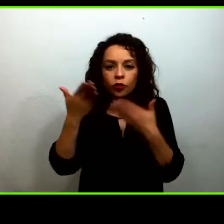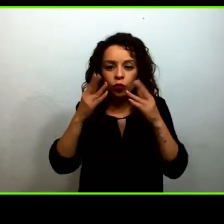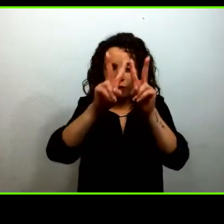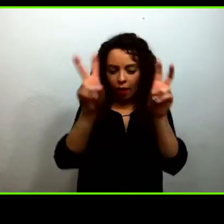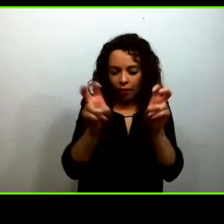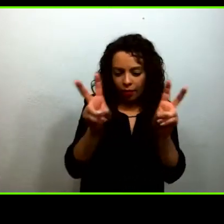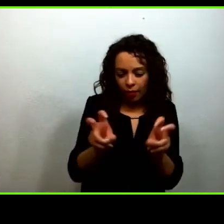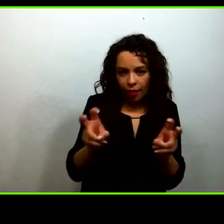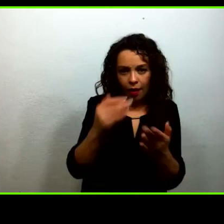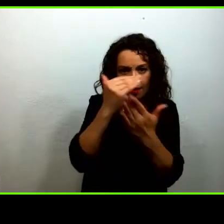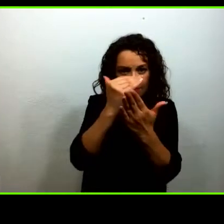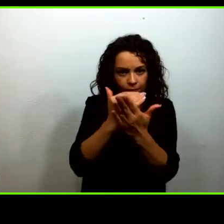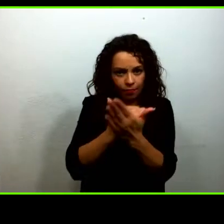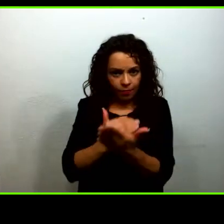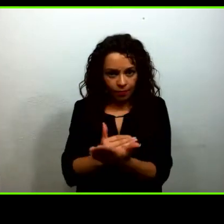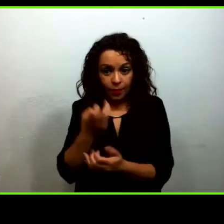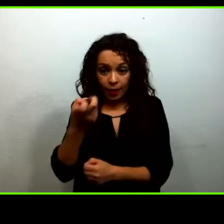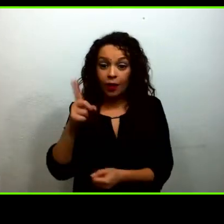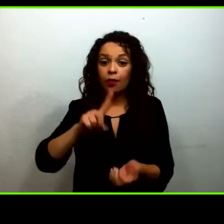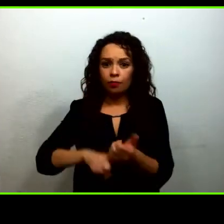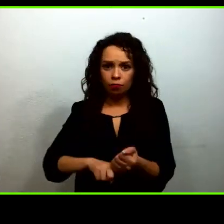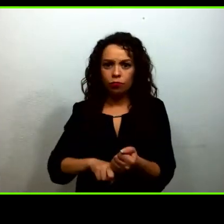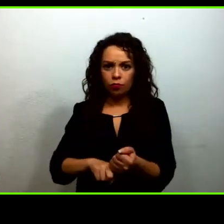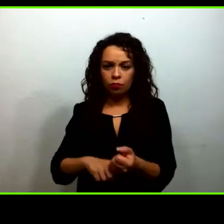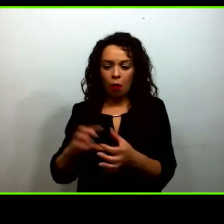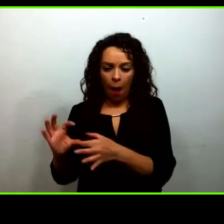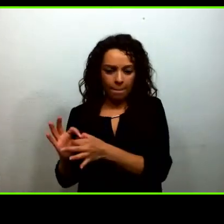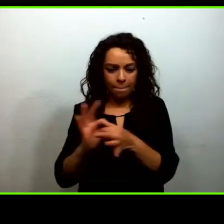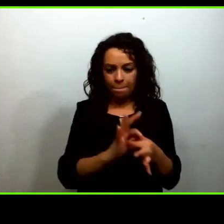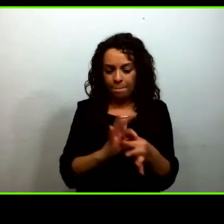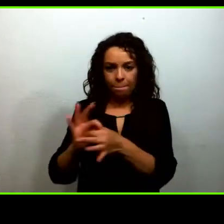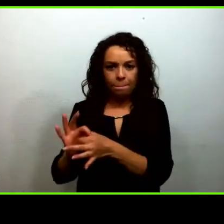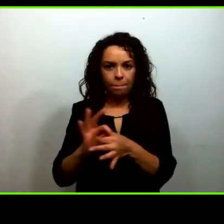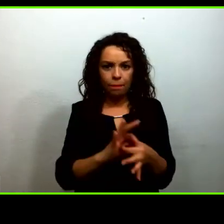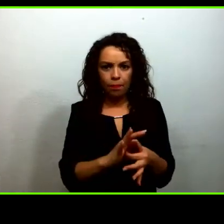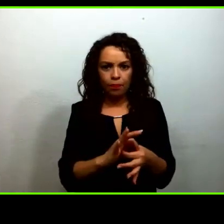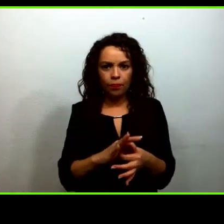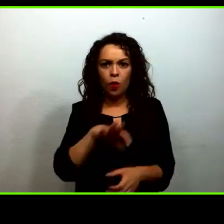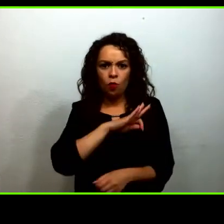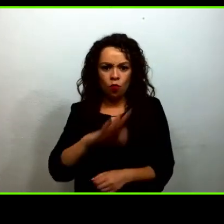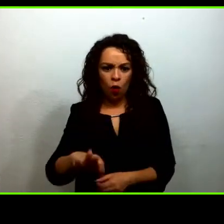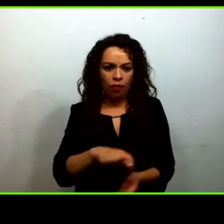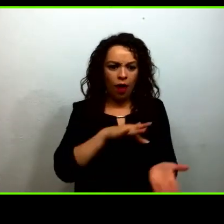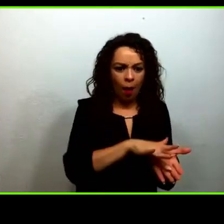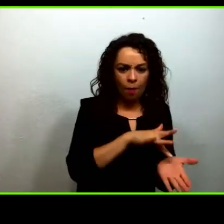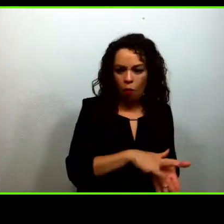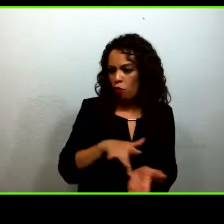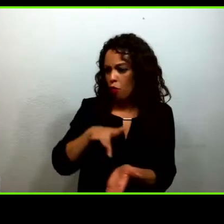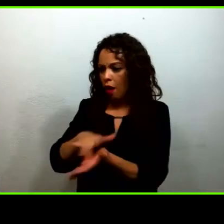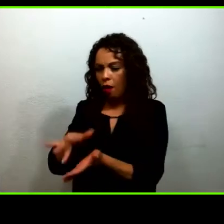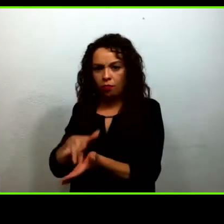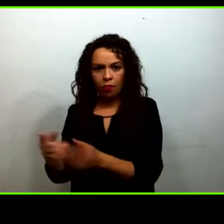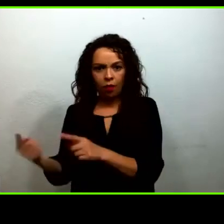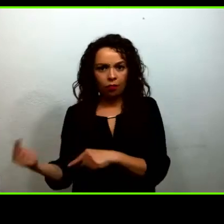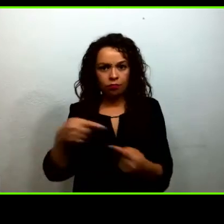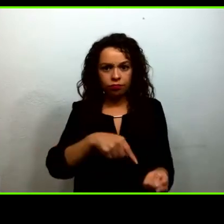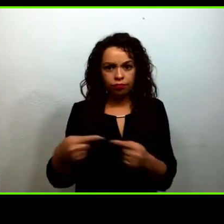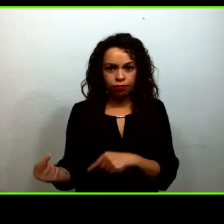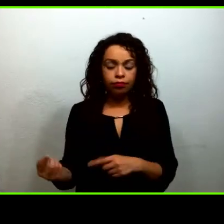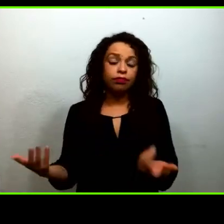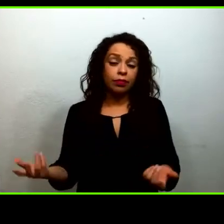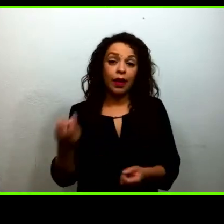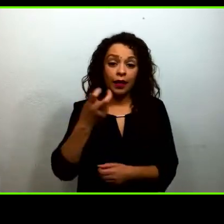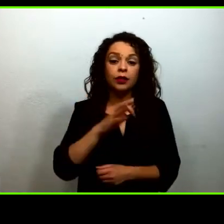esta sinergia de apoyo mutuo vemos que están las condiciones dadas para que incorporemos otros temas